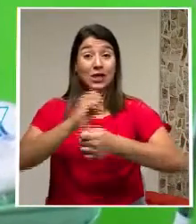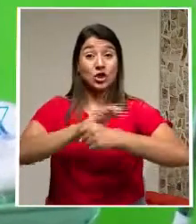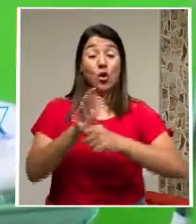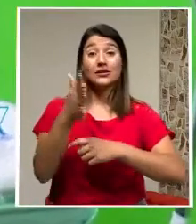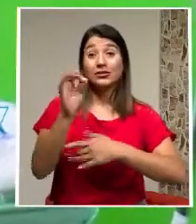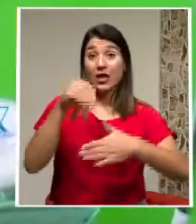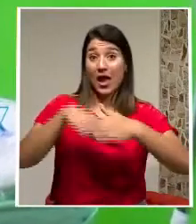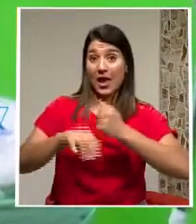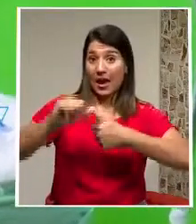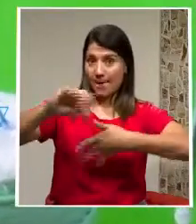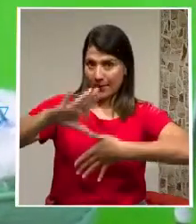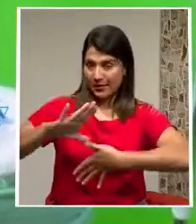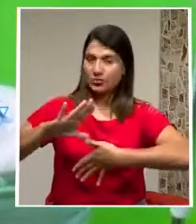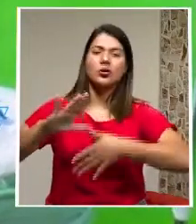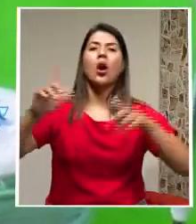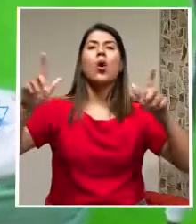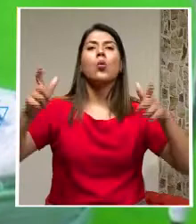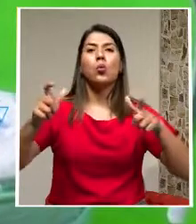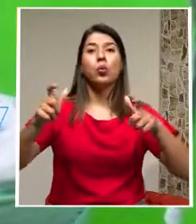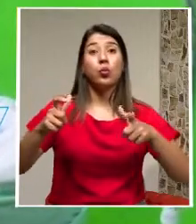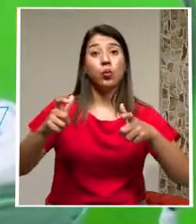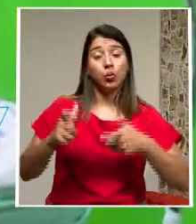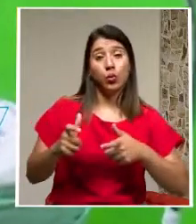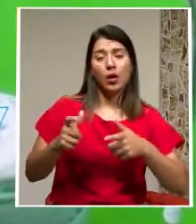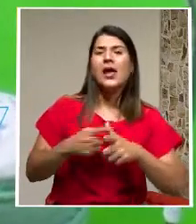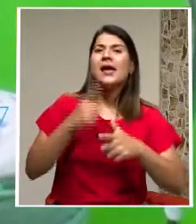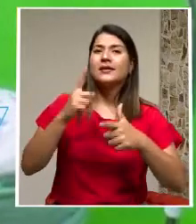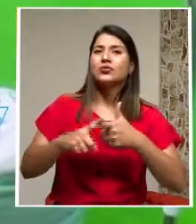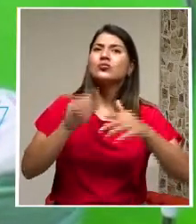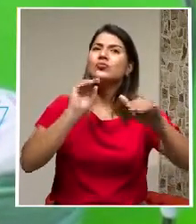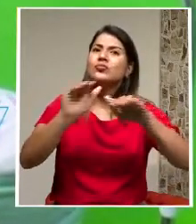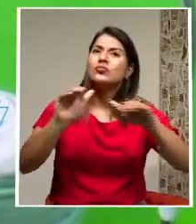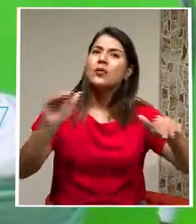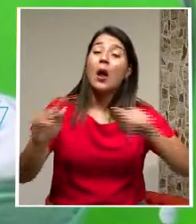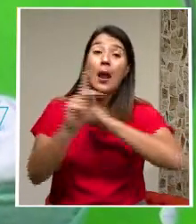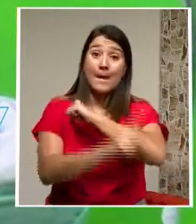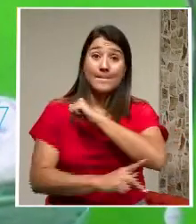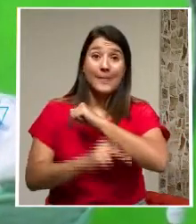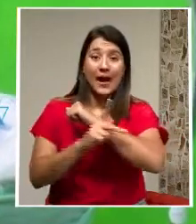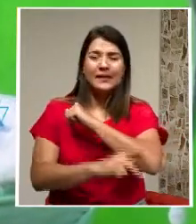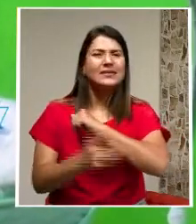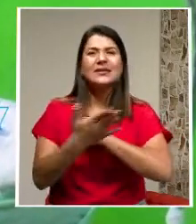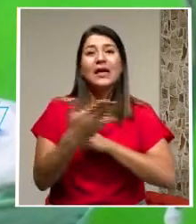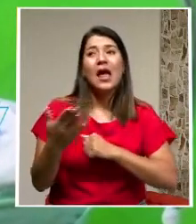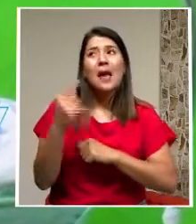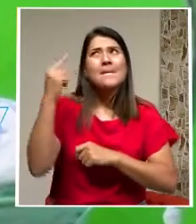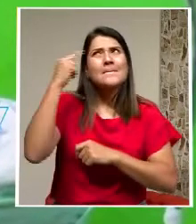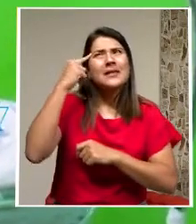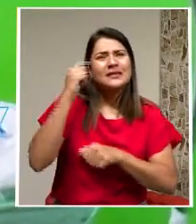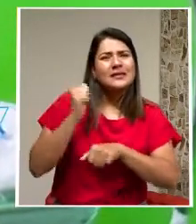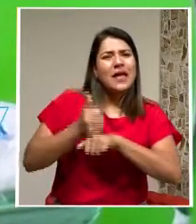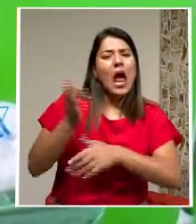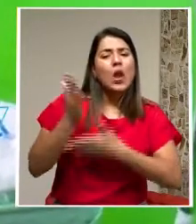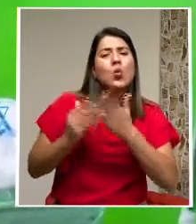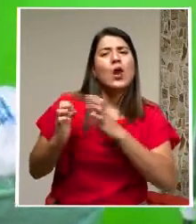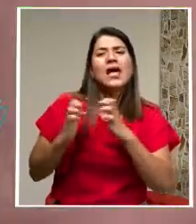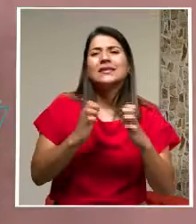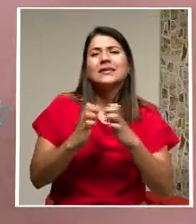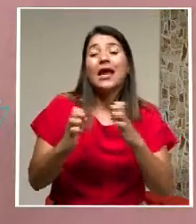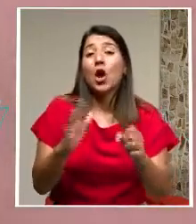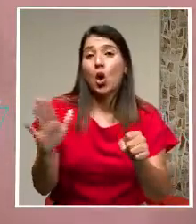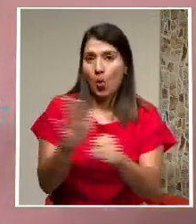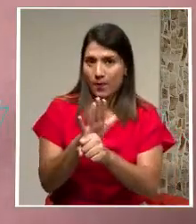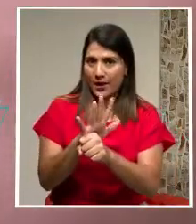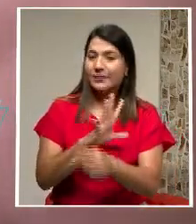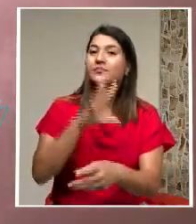Américas Ha disminuido Razón por la cual Instó a los países De la región A emplear Una estrategia integral Que incluya No solo